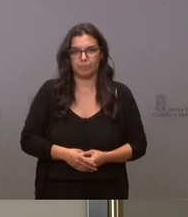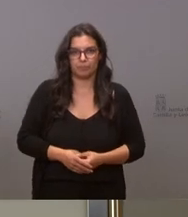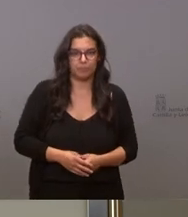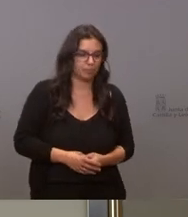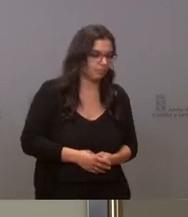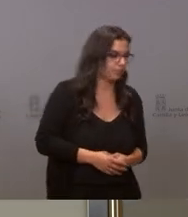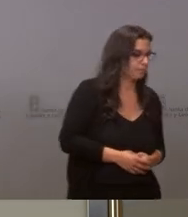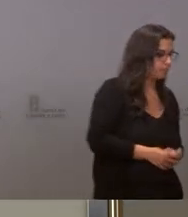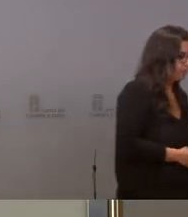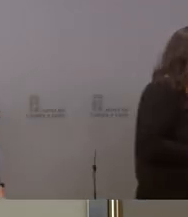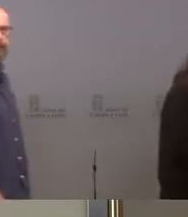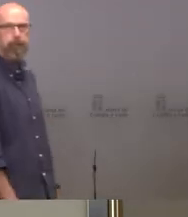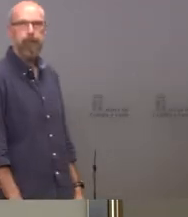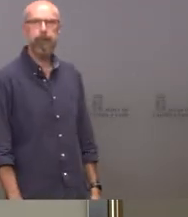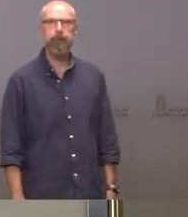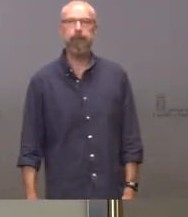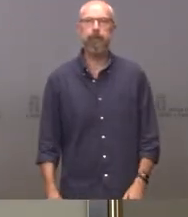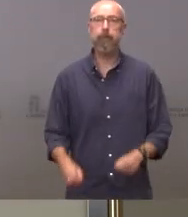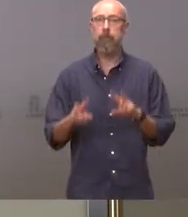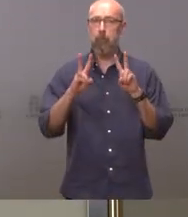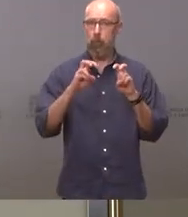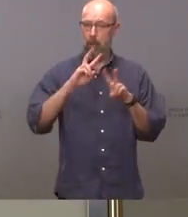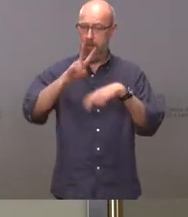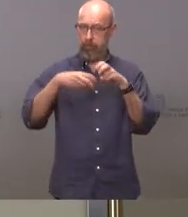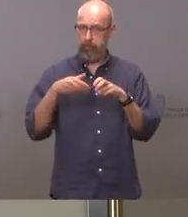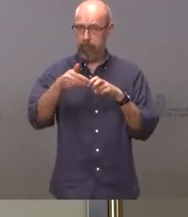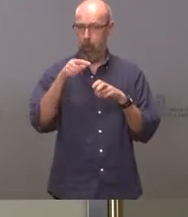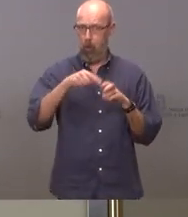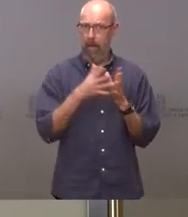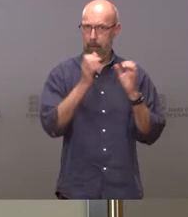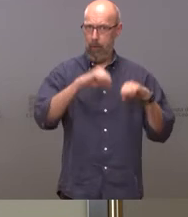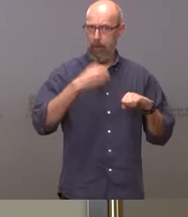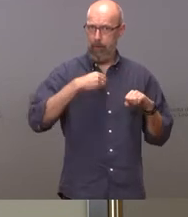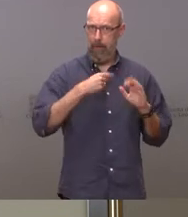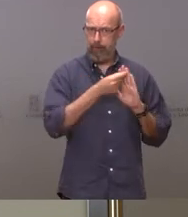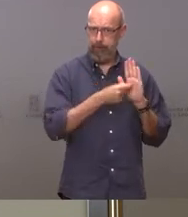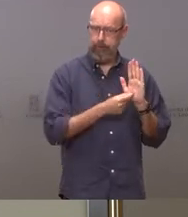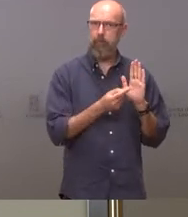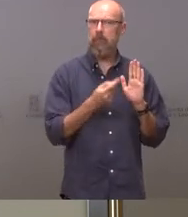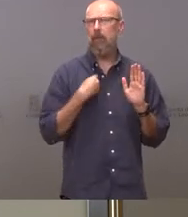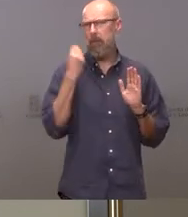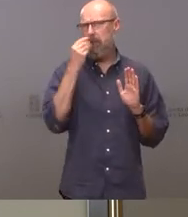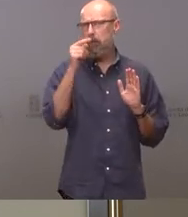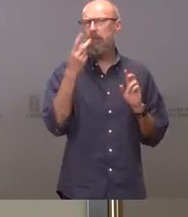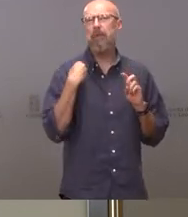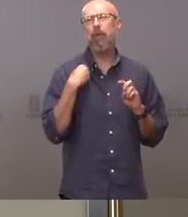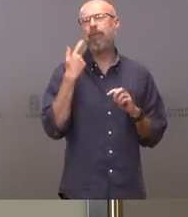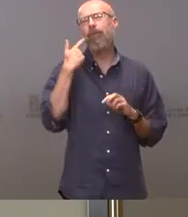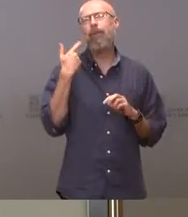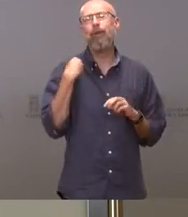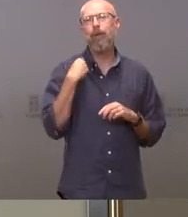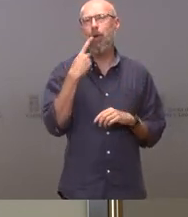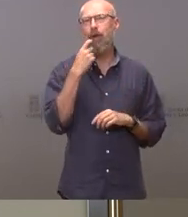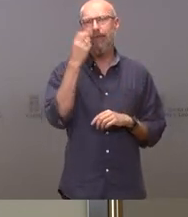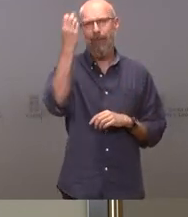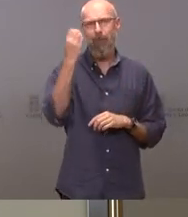Sí, con las nuevas modificaciones o las modificaciones que se han aprobado hoy entiendo que el famoso semáforo ya pasa a mejor vida